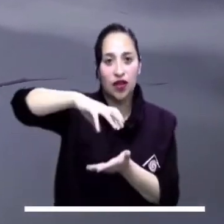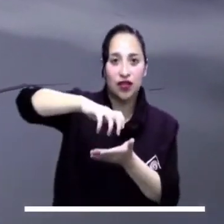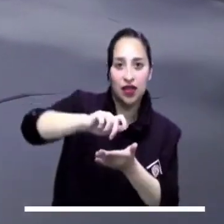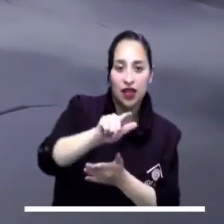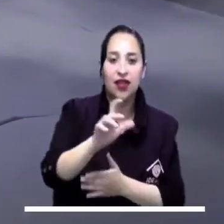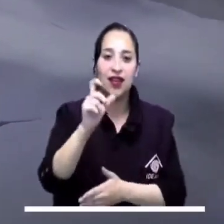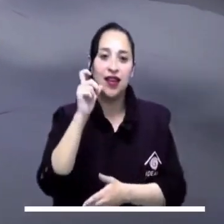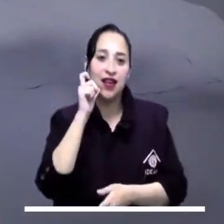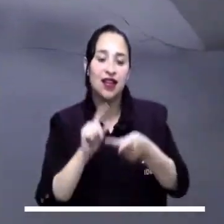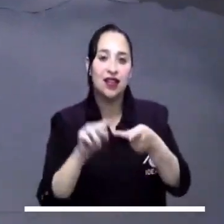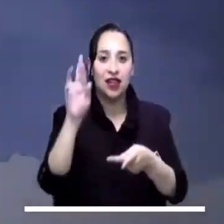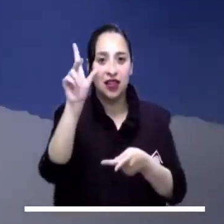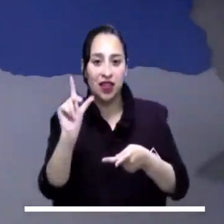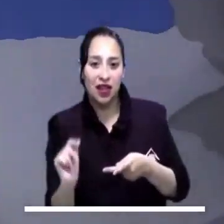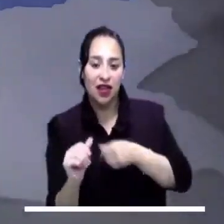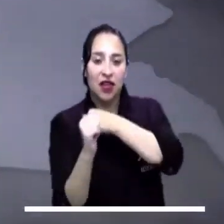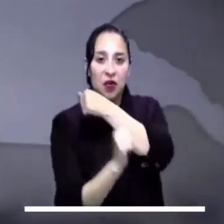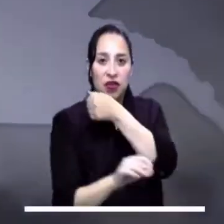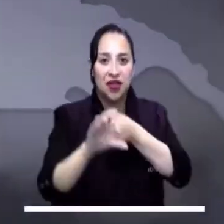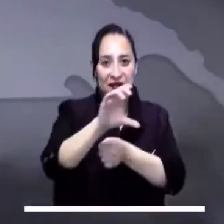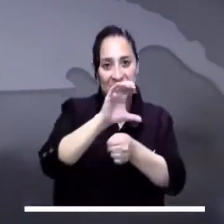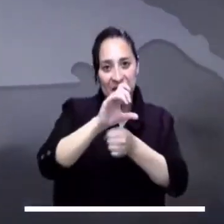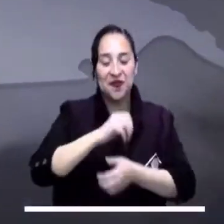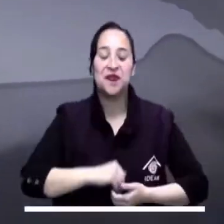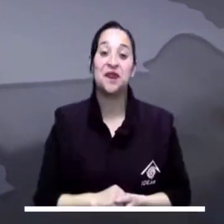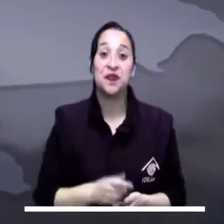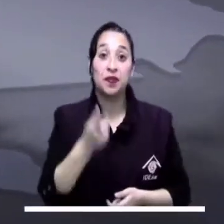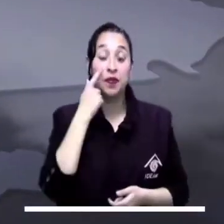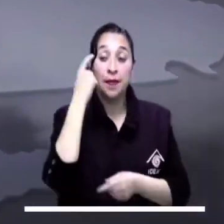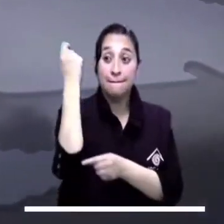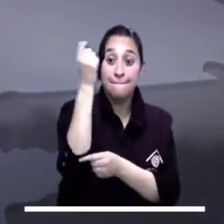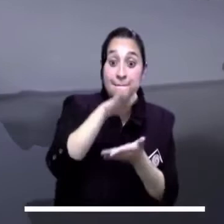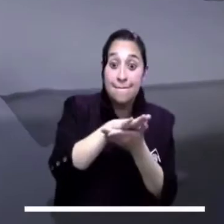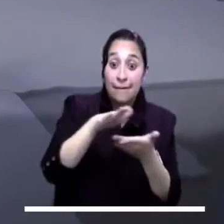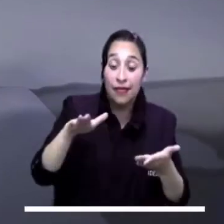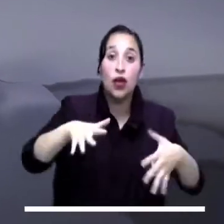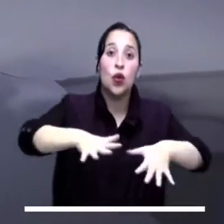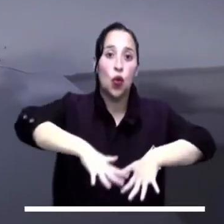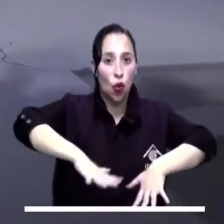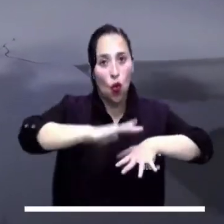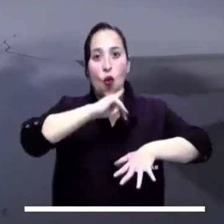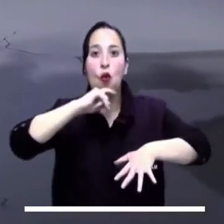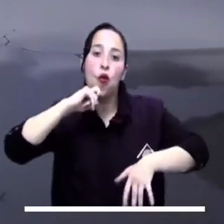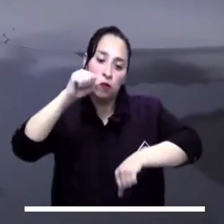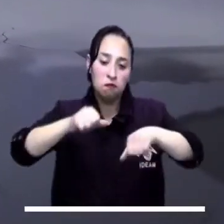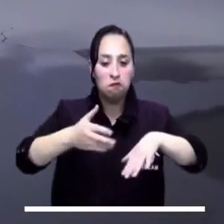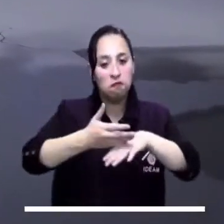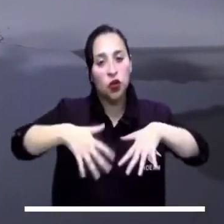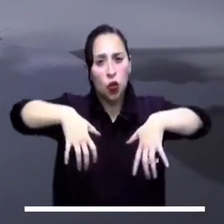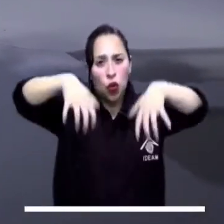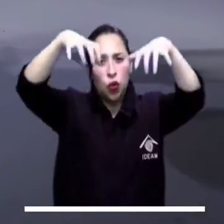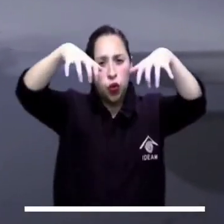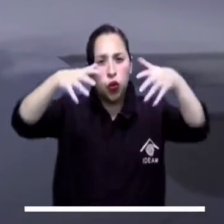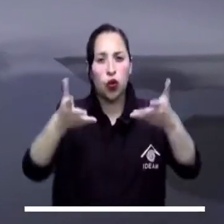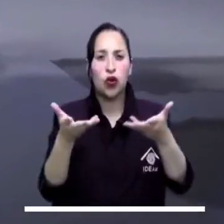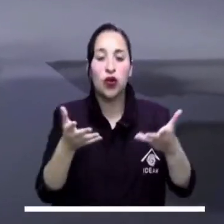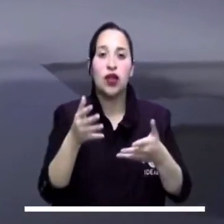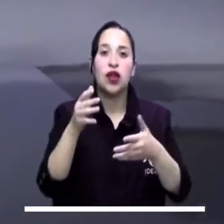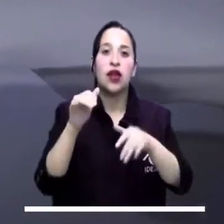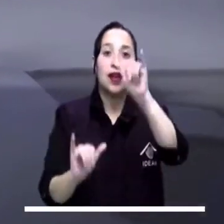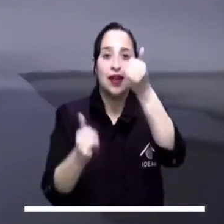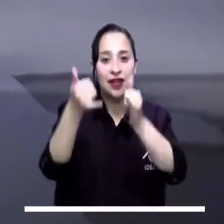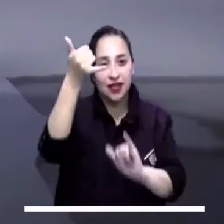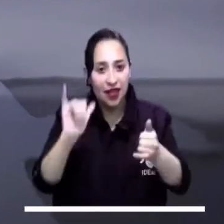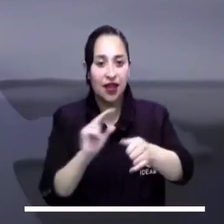de Santander, Caldas, Rizaralta, norte de Boyacá y Cundinamarca. Aunque en los llanos orientales se prevé tiempo seco, pueden ocurrir lluvias en el